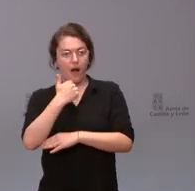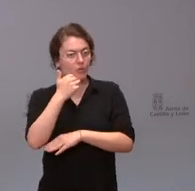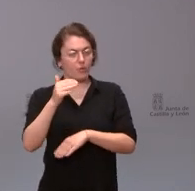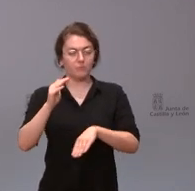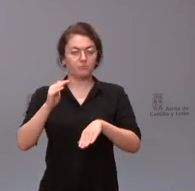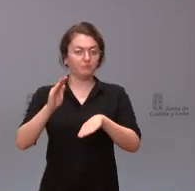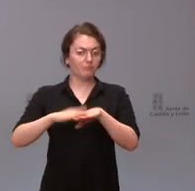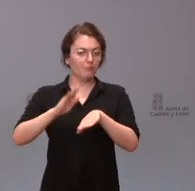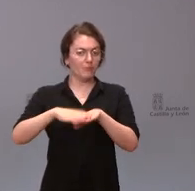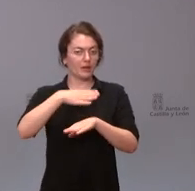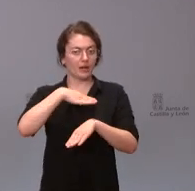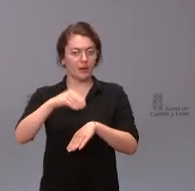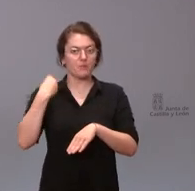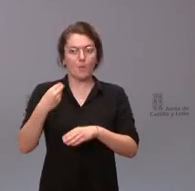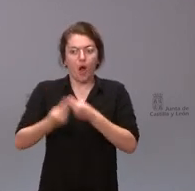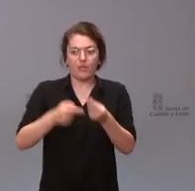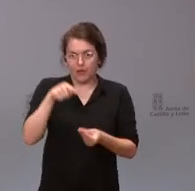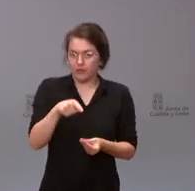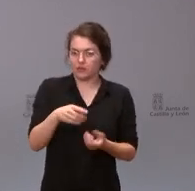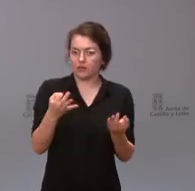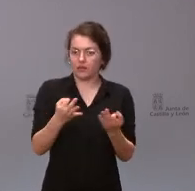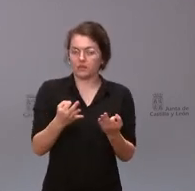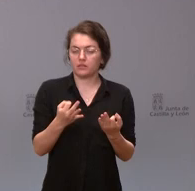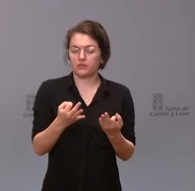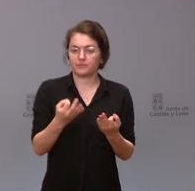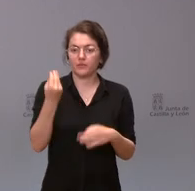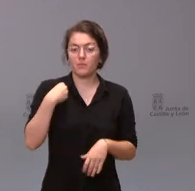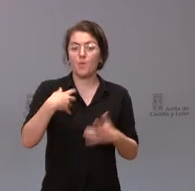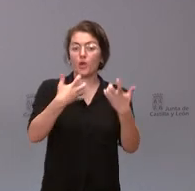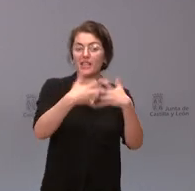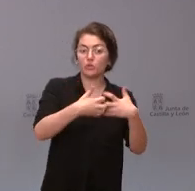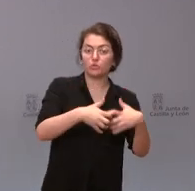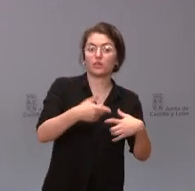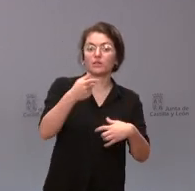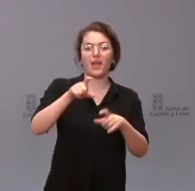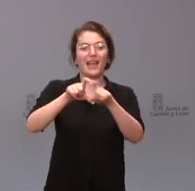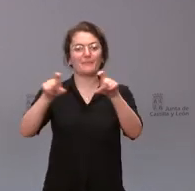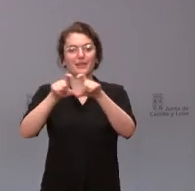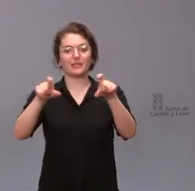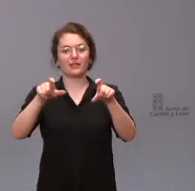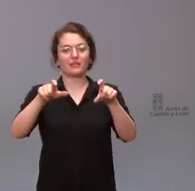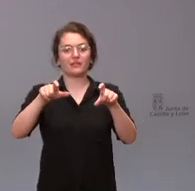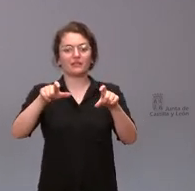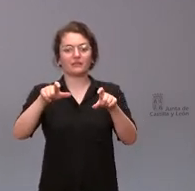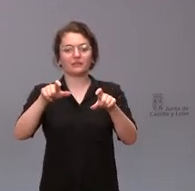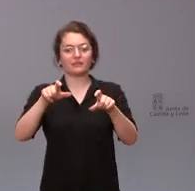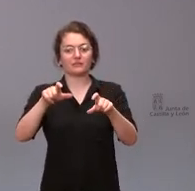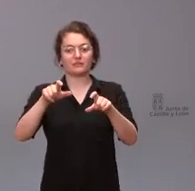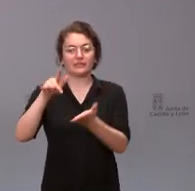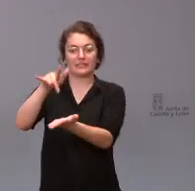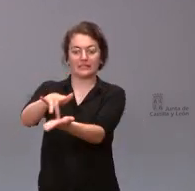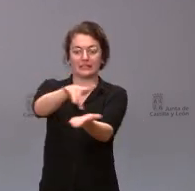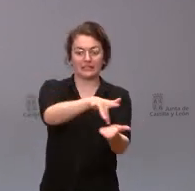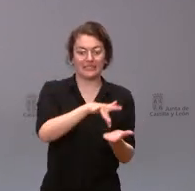que hagan posible este hecho que es que las industrias y las empresas se acaben ubicando